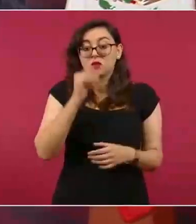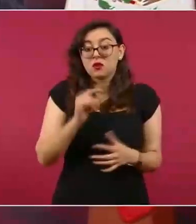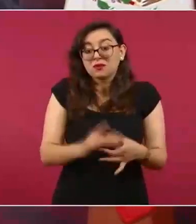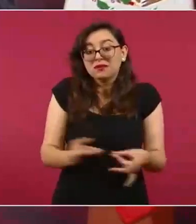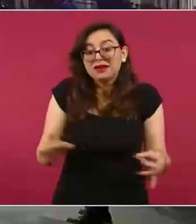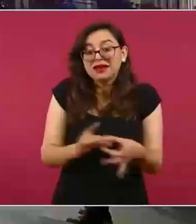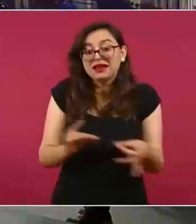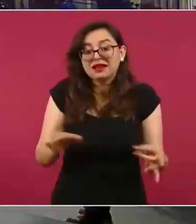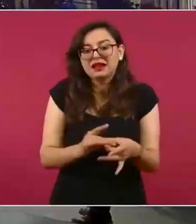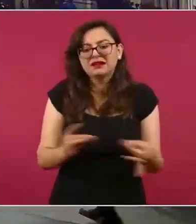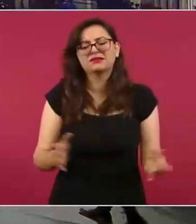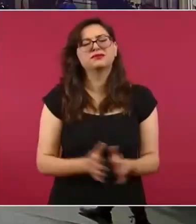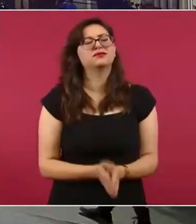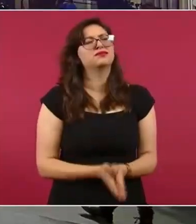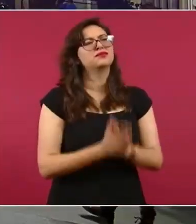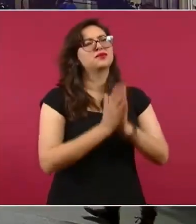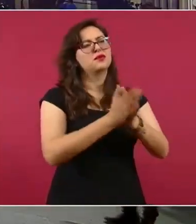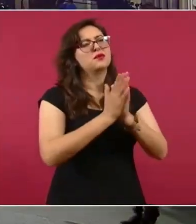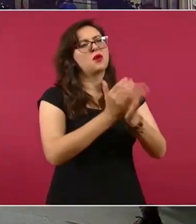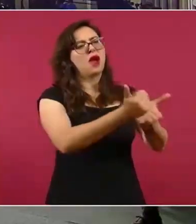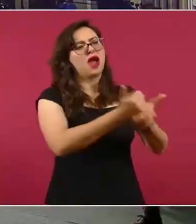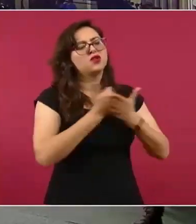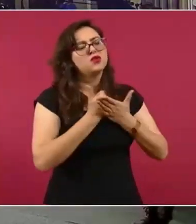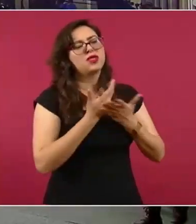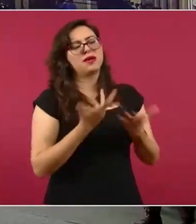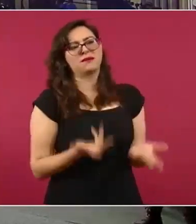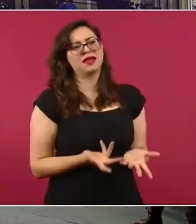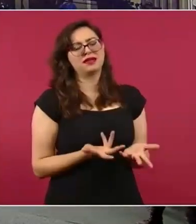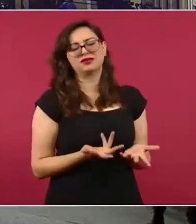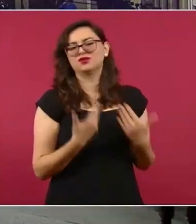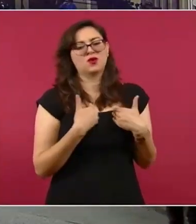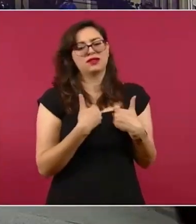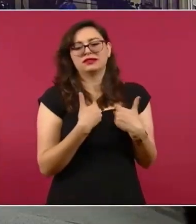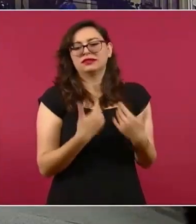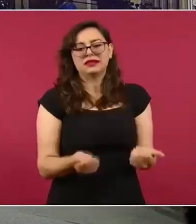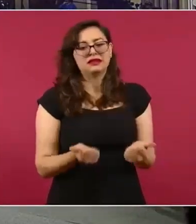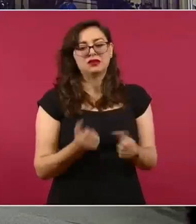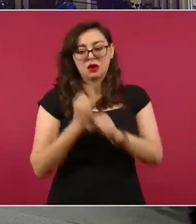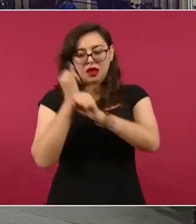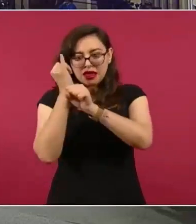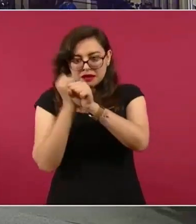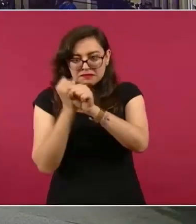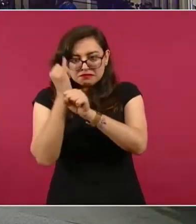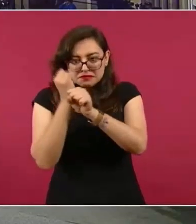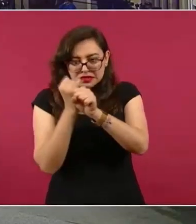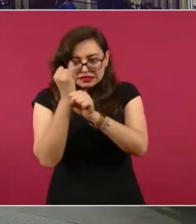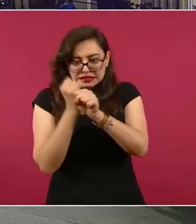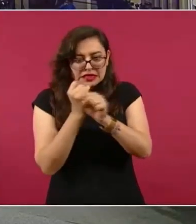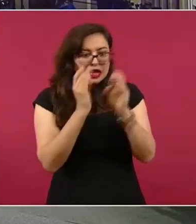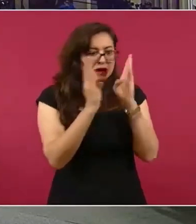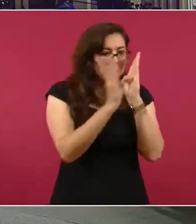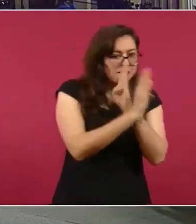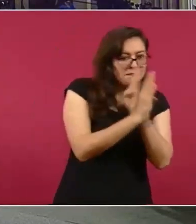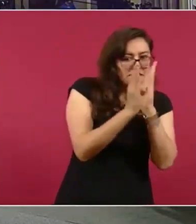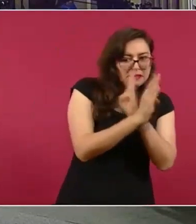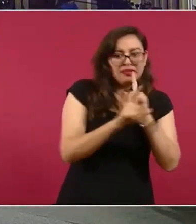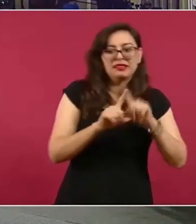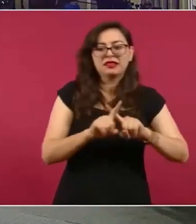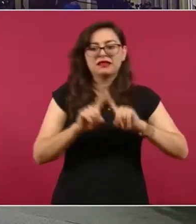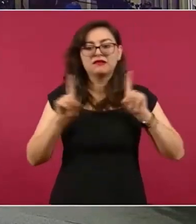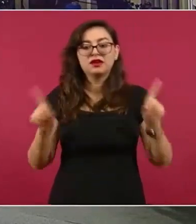Presidente, ayúdenos a entender. ¿Cuál es la diferencia entre inteligencia, esta que menciona usted, y espionaje?